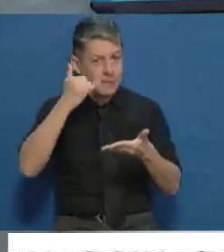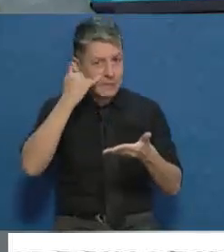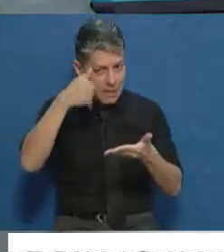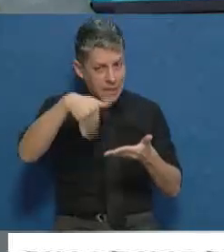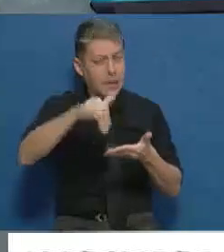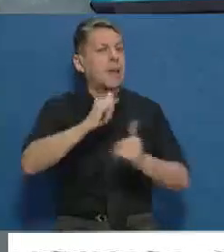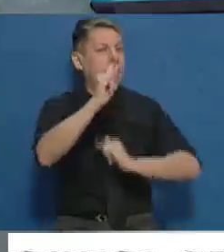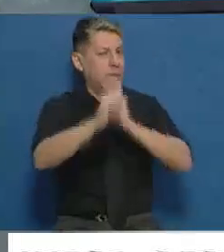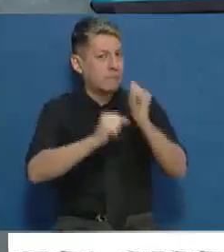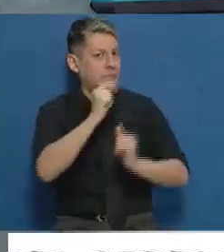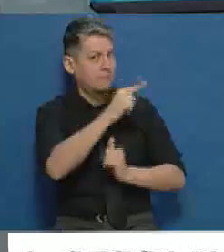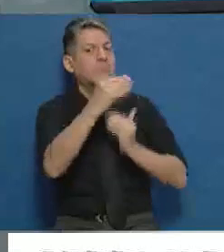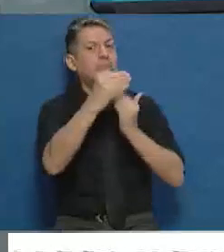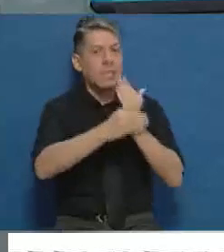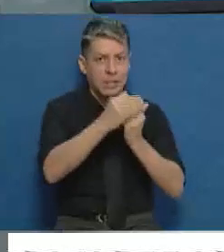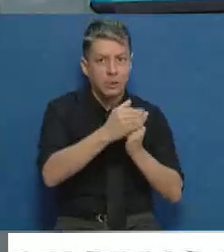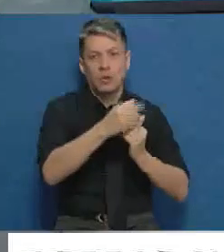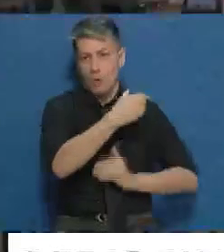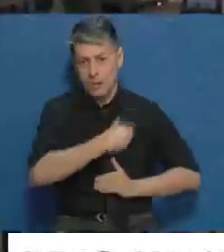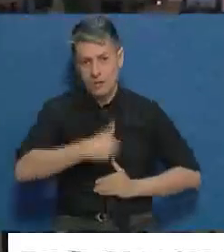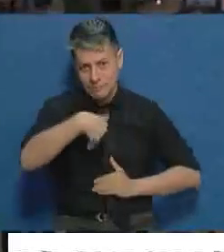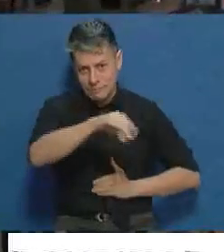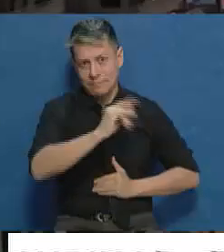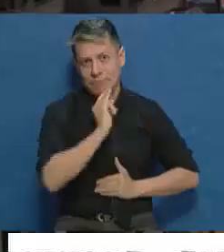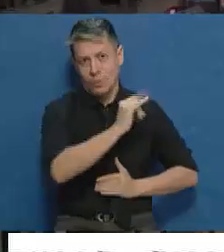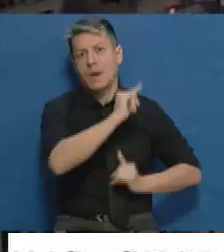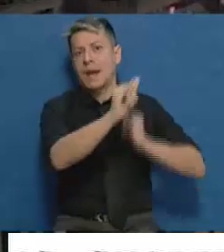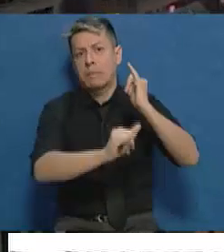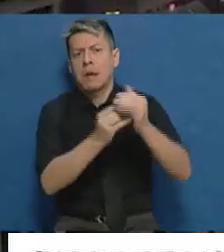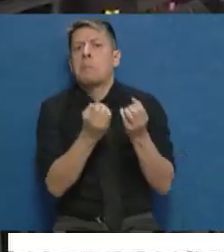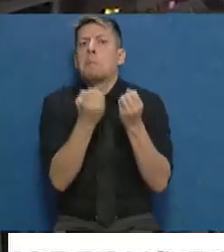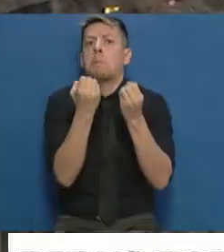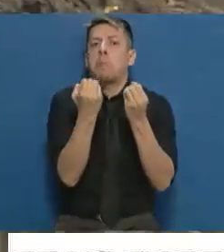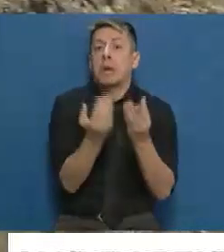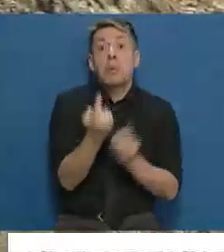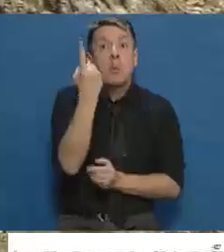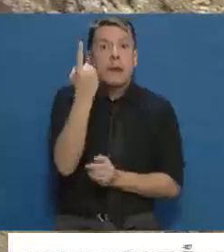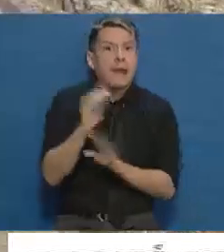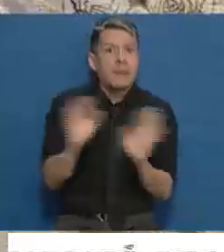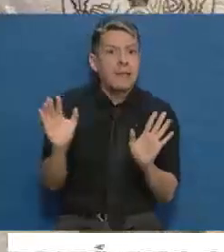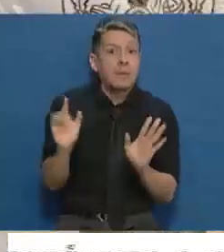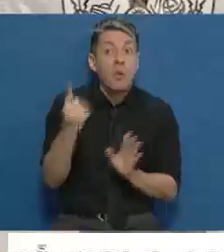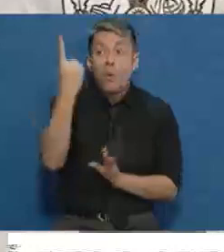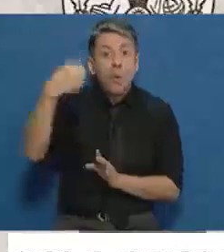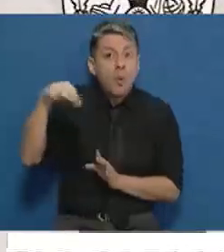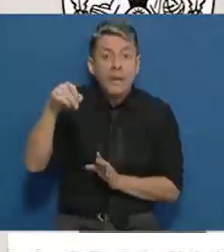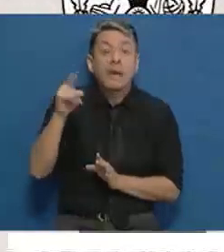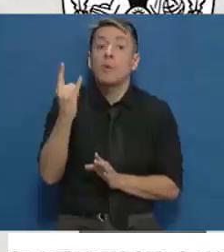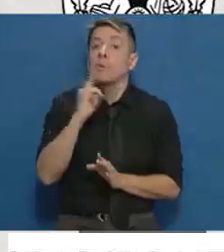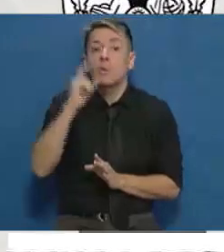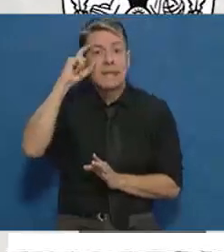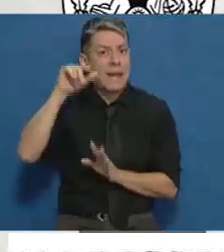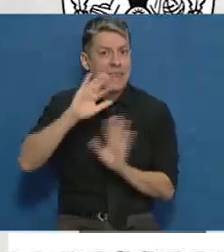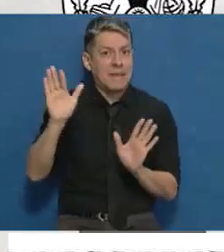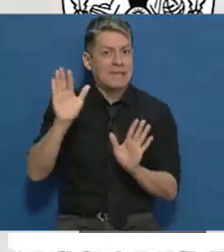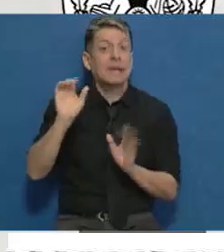explicaciones los ministros del gobierno respecto de por qué solo una empresa o una UTE en realidad es